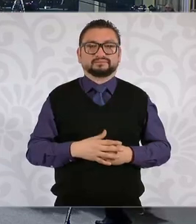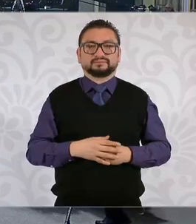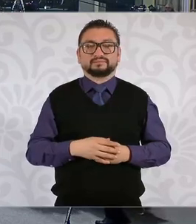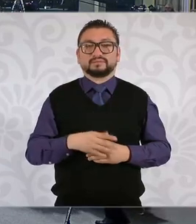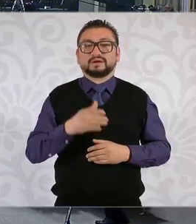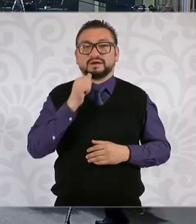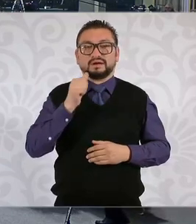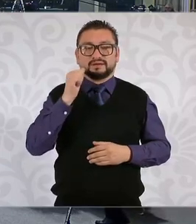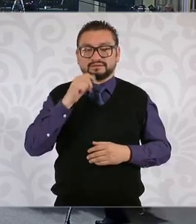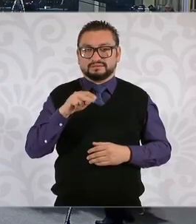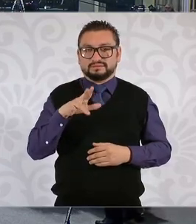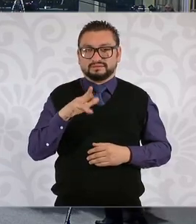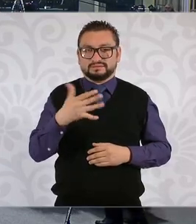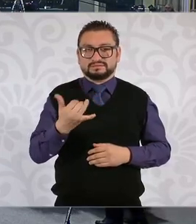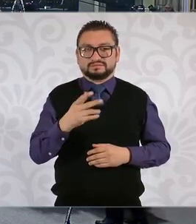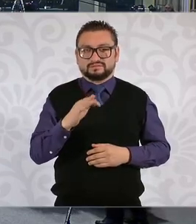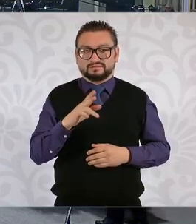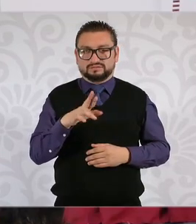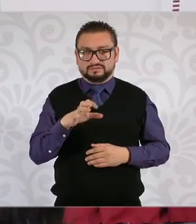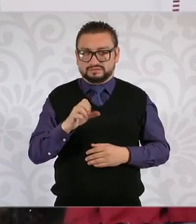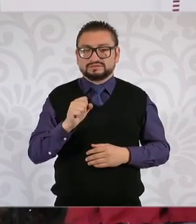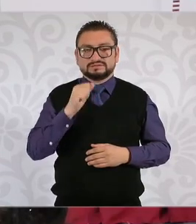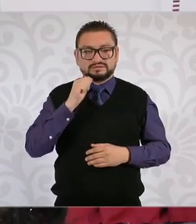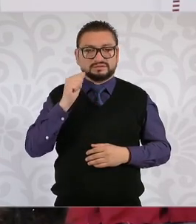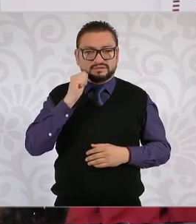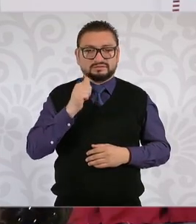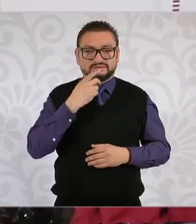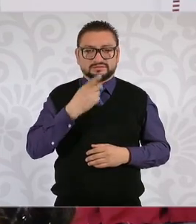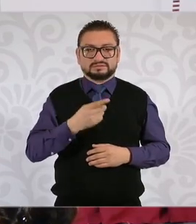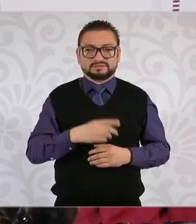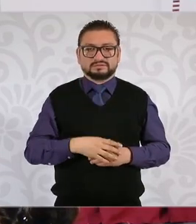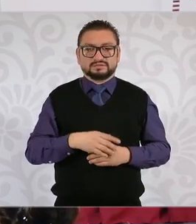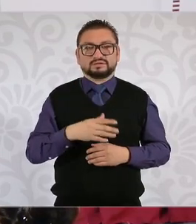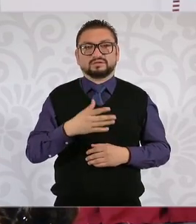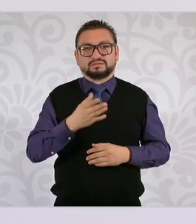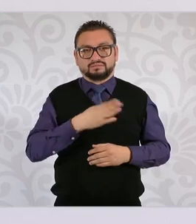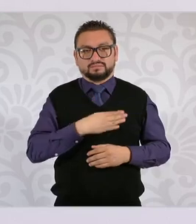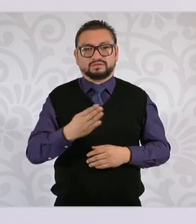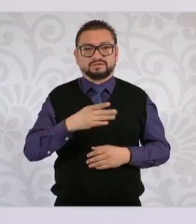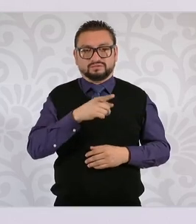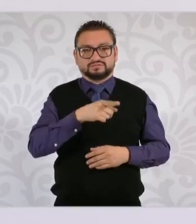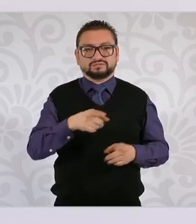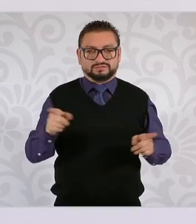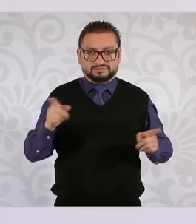compañera Nancy Flores hacía o retomaba Bueno, a sí les voy a dar este